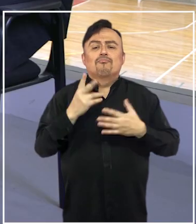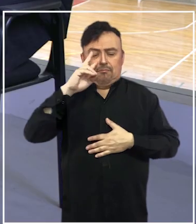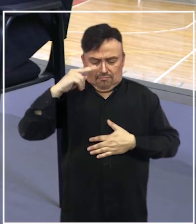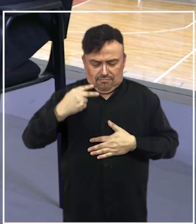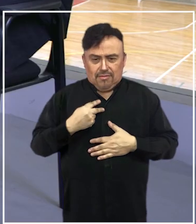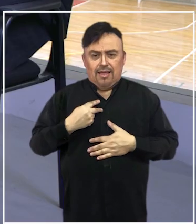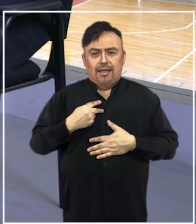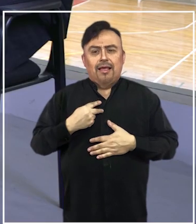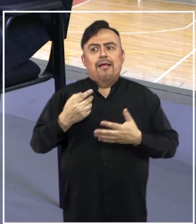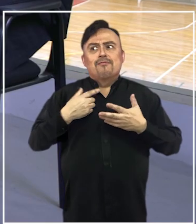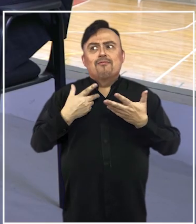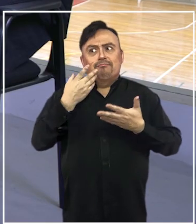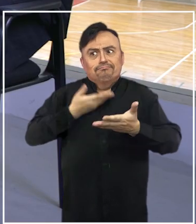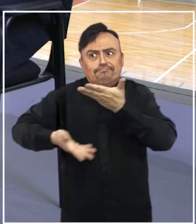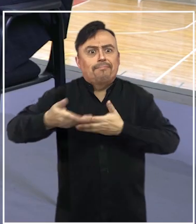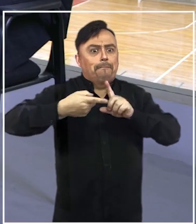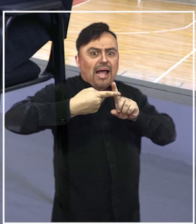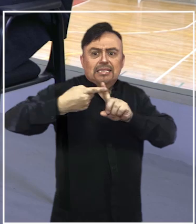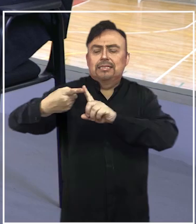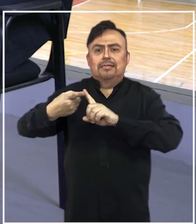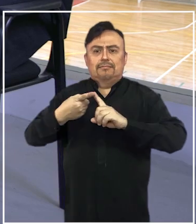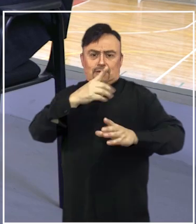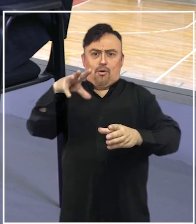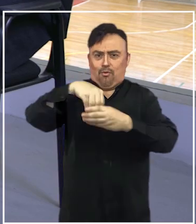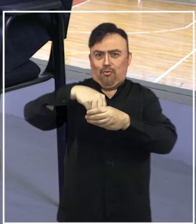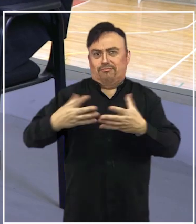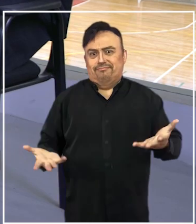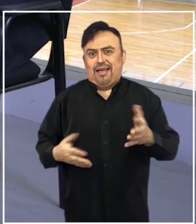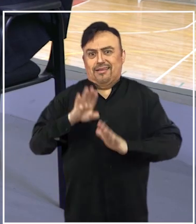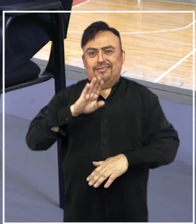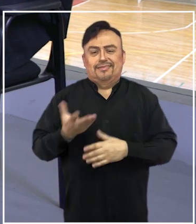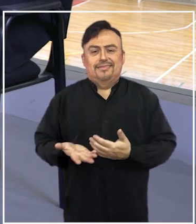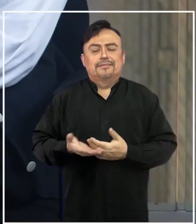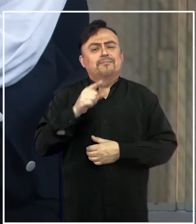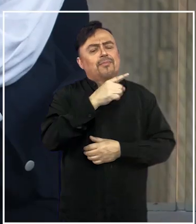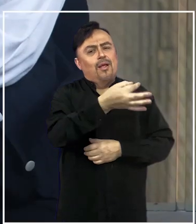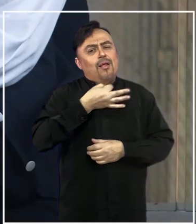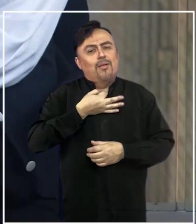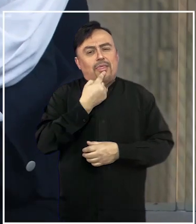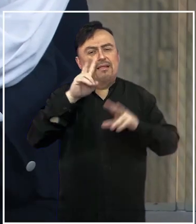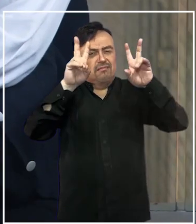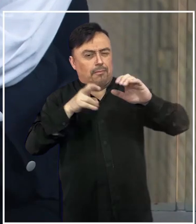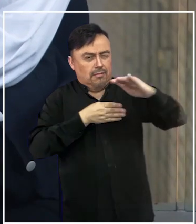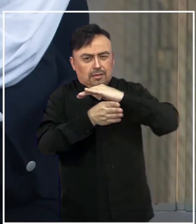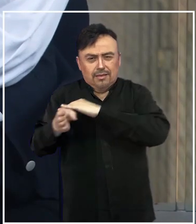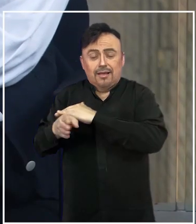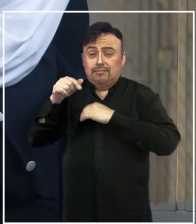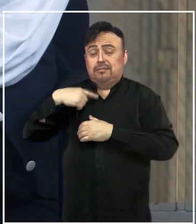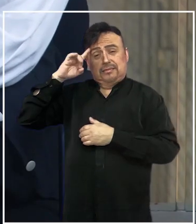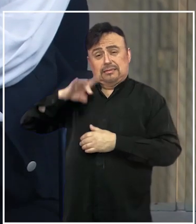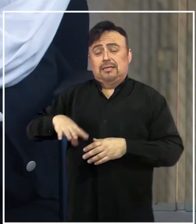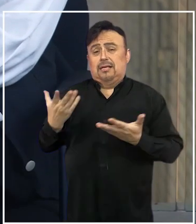más colaborativa, más participativa y mucho más integrada. Usted recién hacía mención al tema de la accesibilidad y sabemos que el deporte